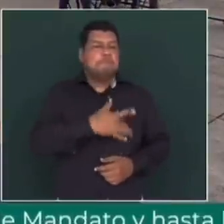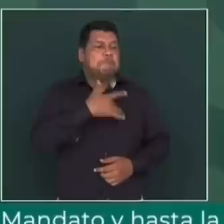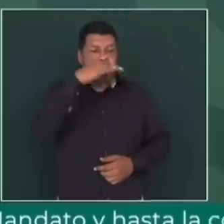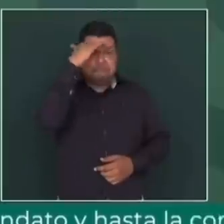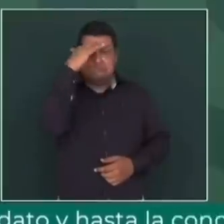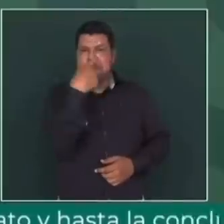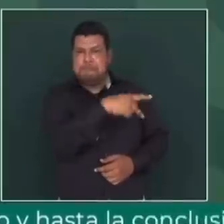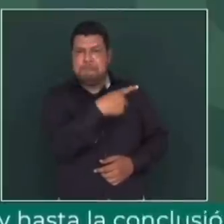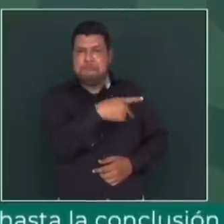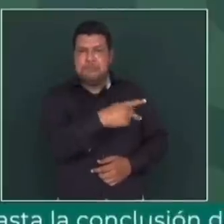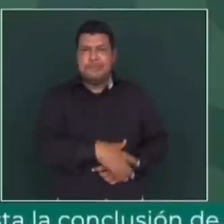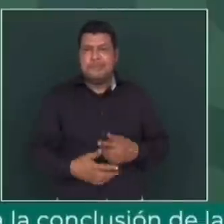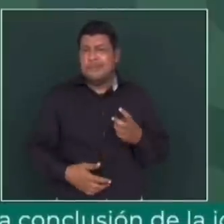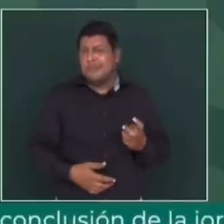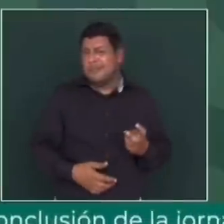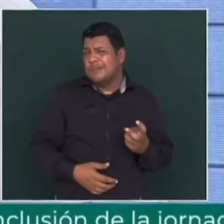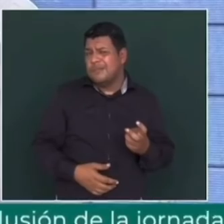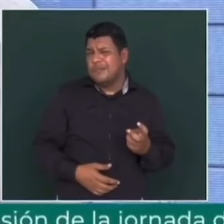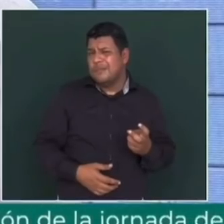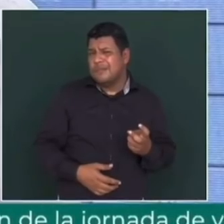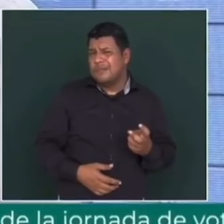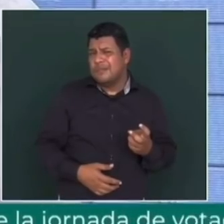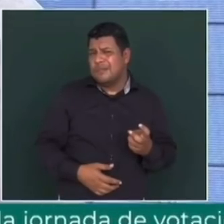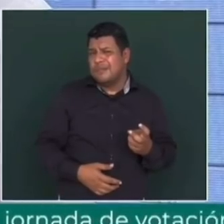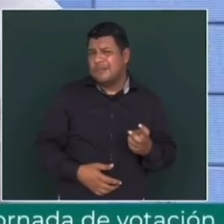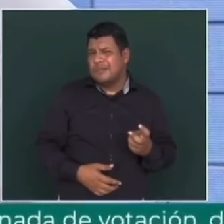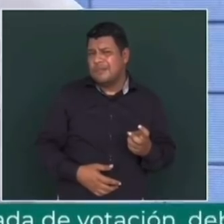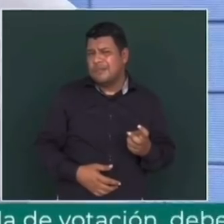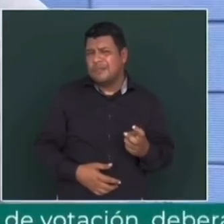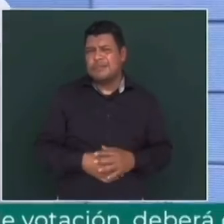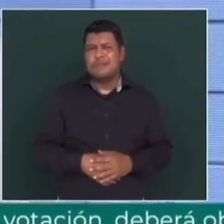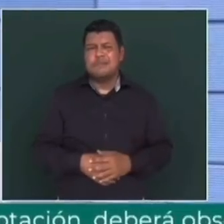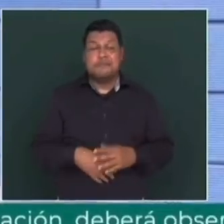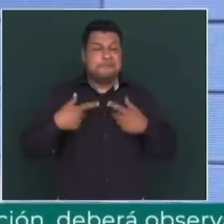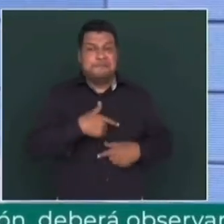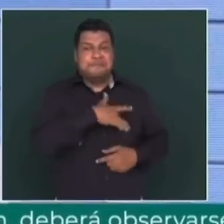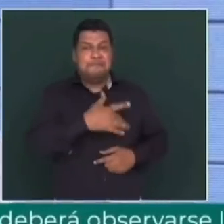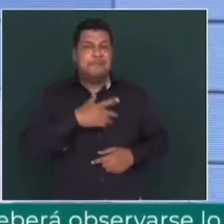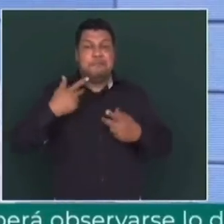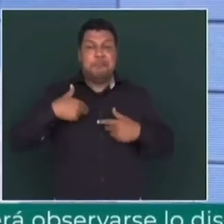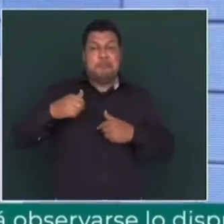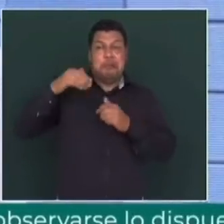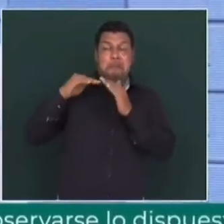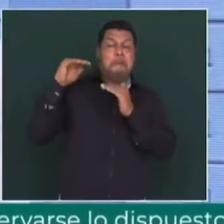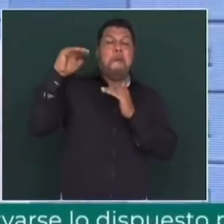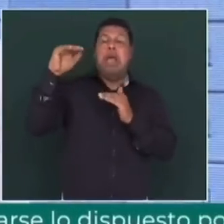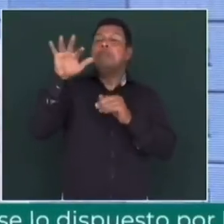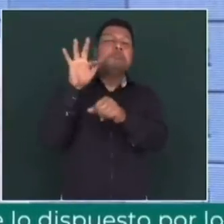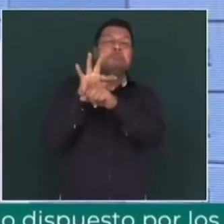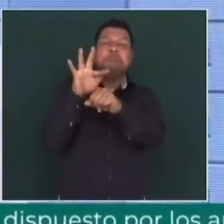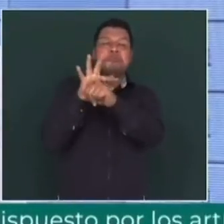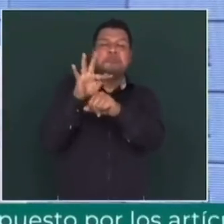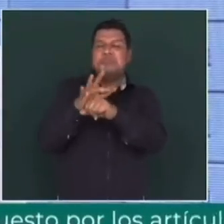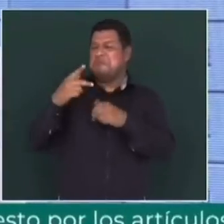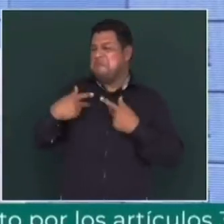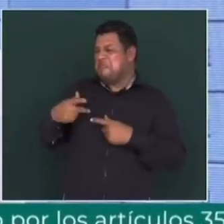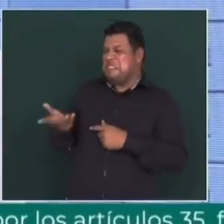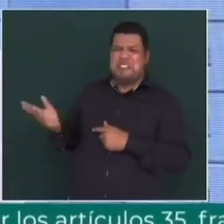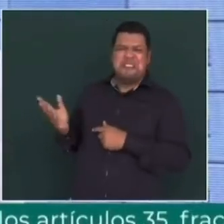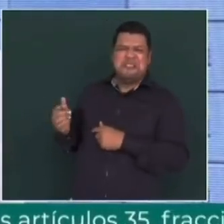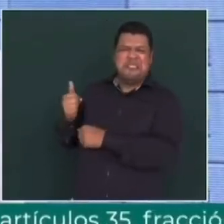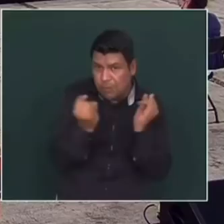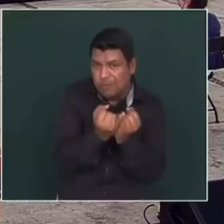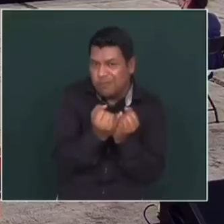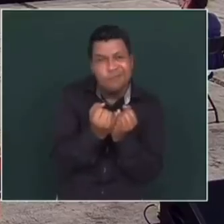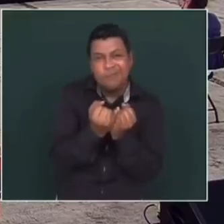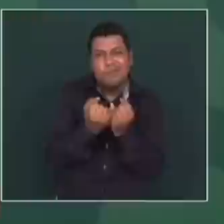¿No les parece a ustedes que es populismo rescatar a los de arriba a costa del sufrimiento de los de abajo?